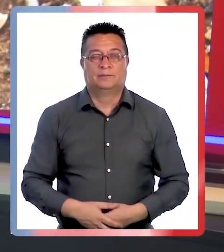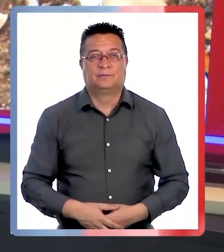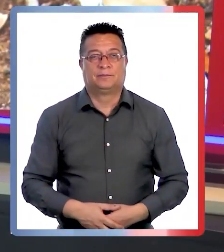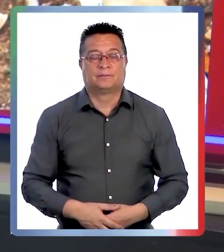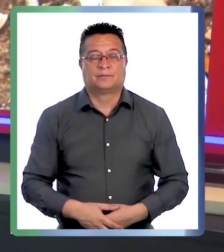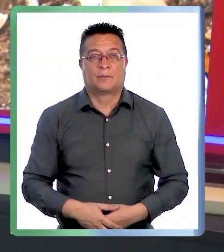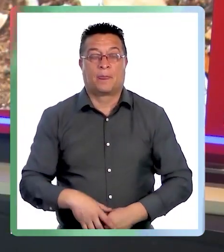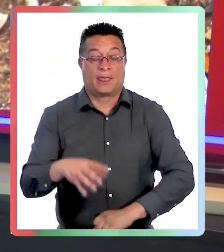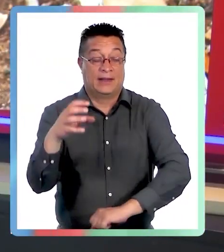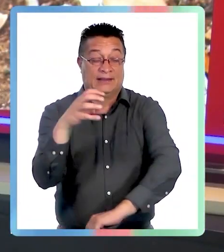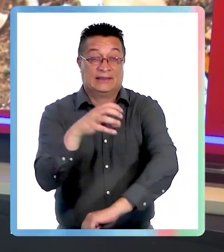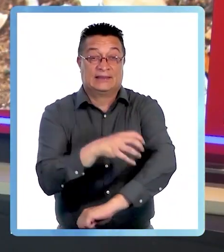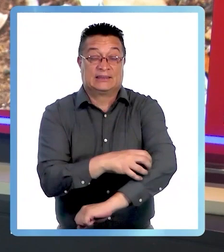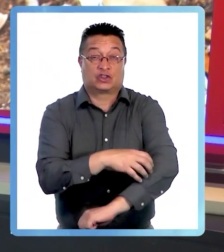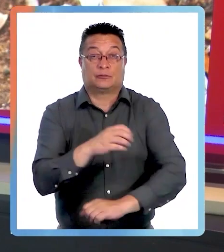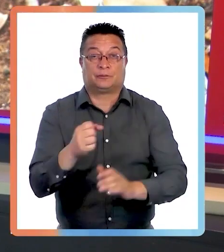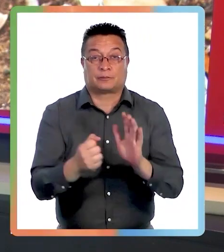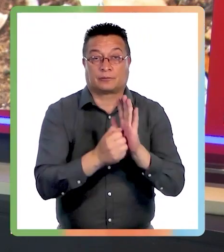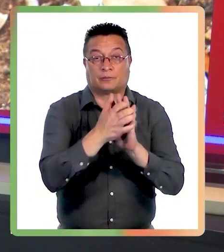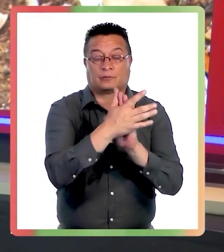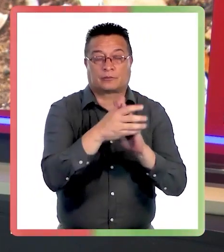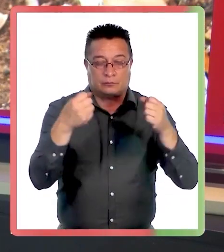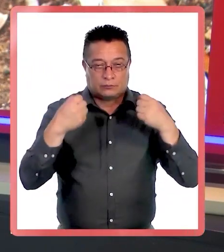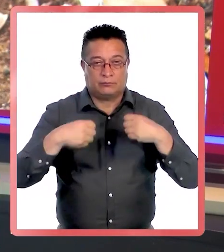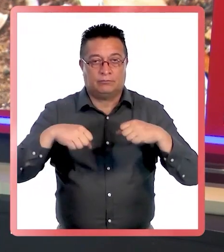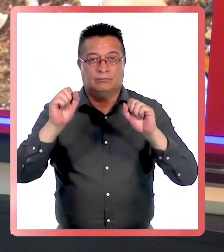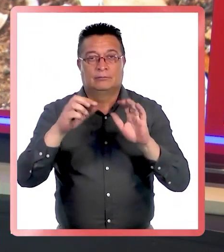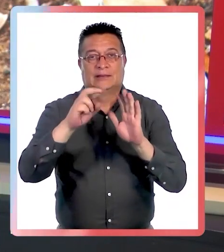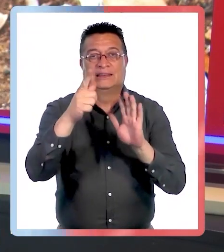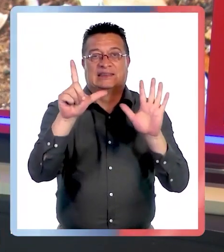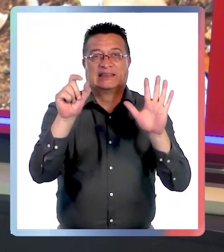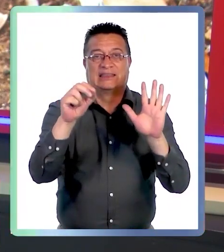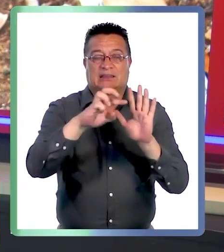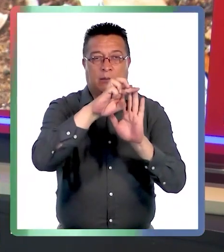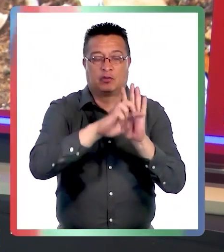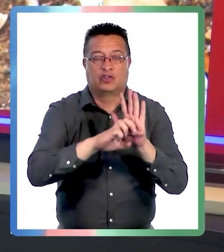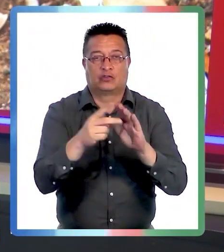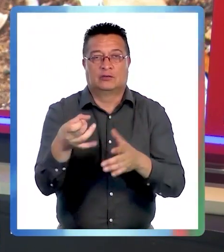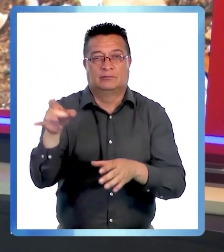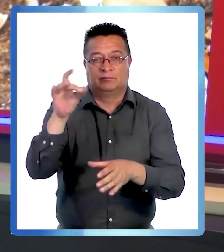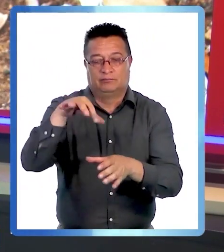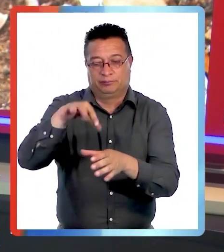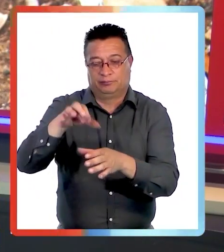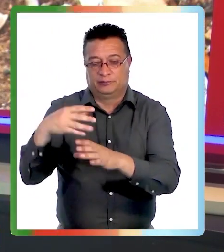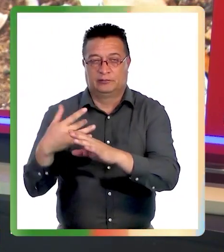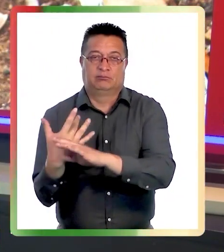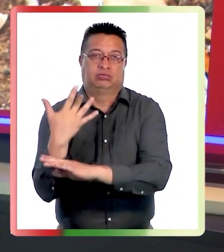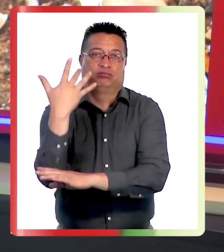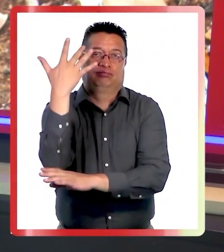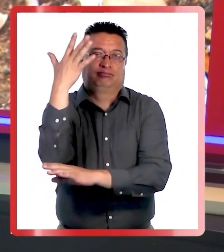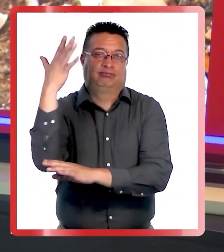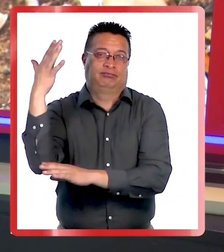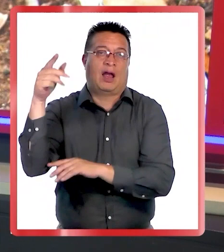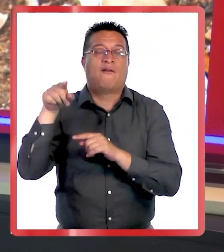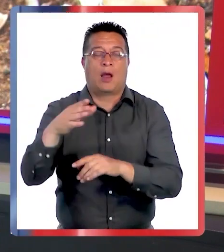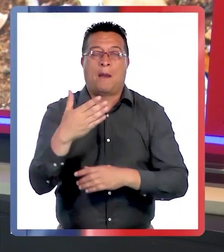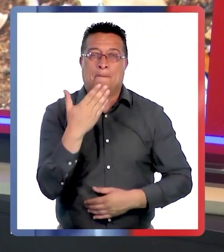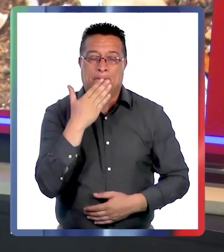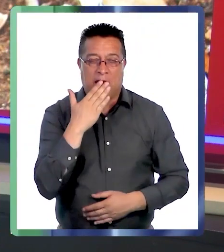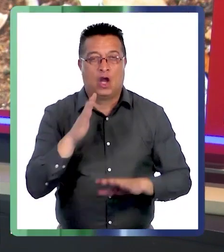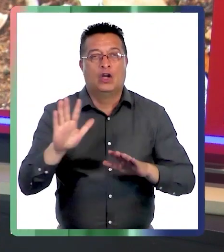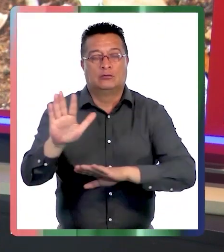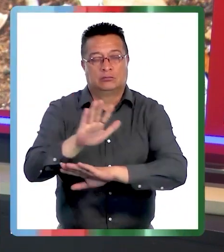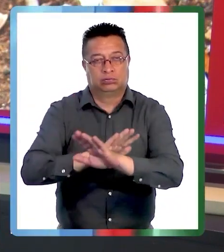La región de la Araucanía se adjudicó 70 proyectos de reforestación para contribuir en el mejoramiento y la